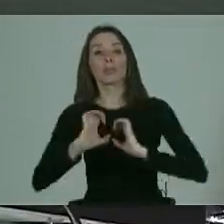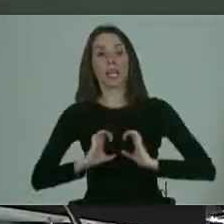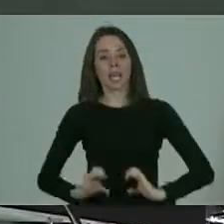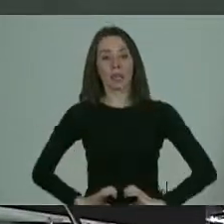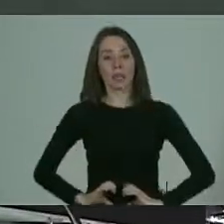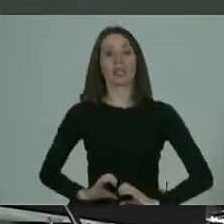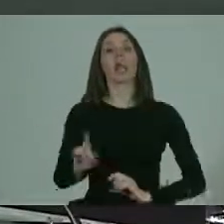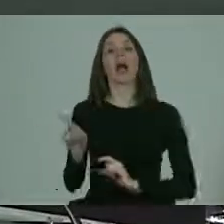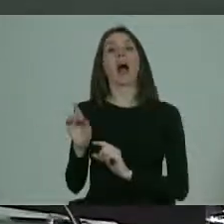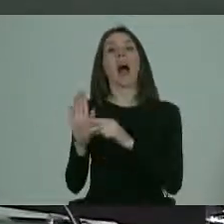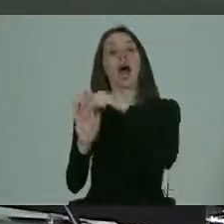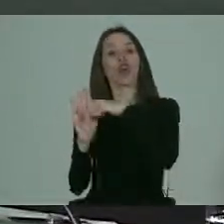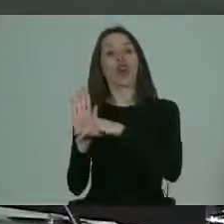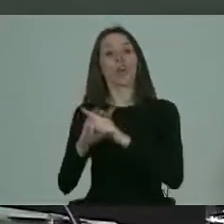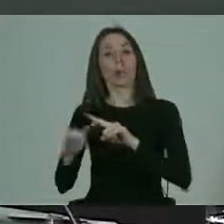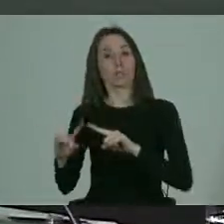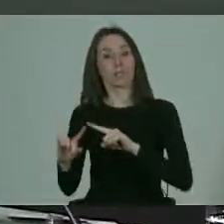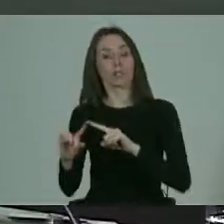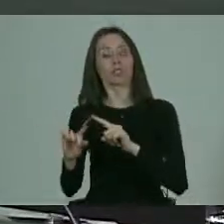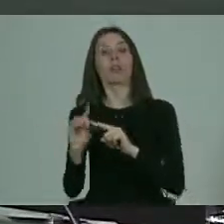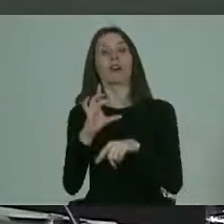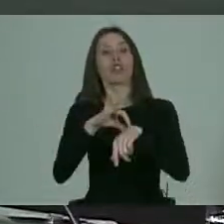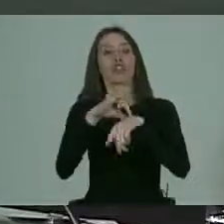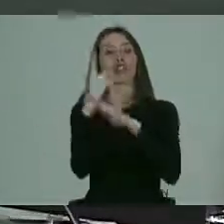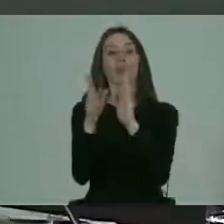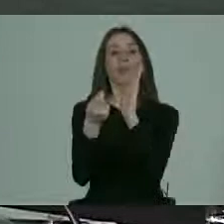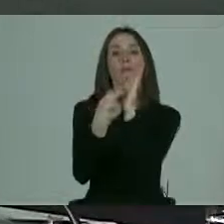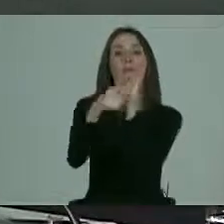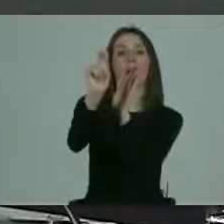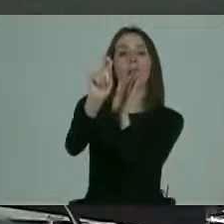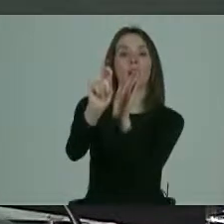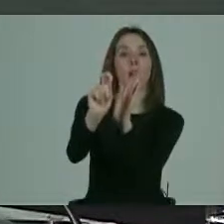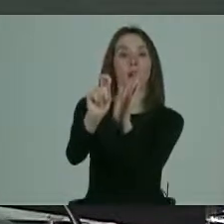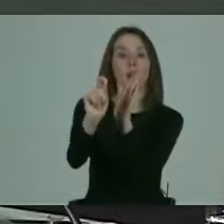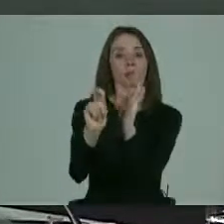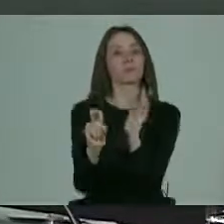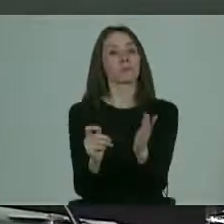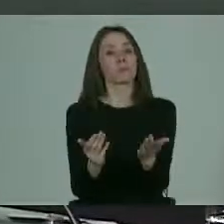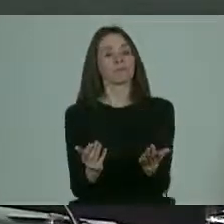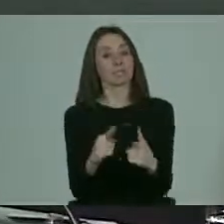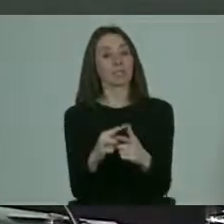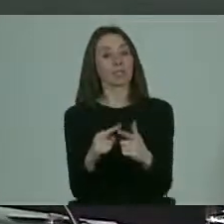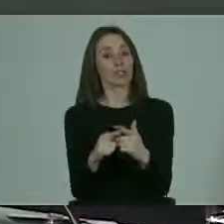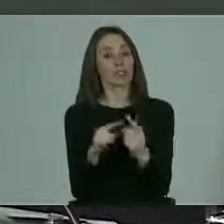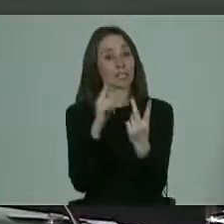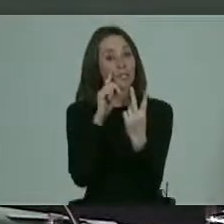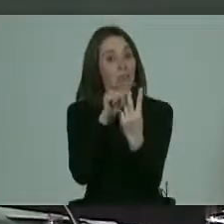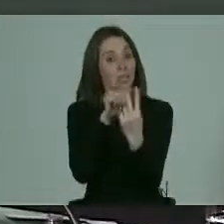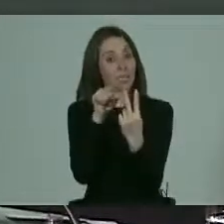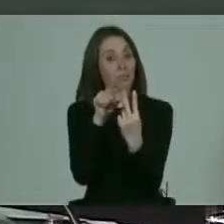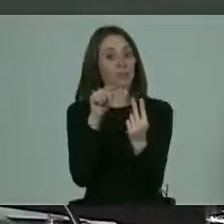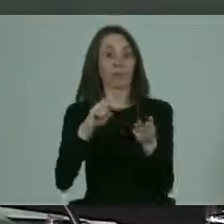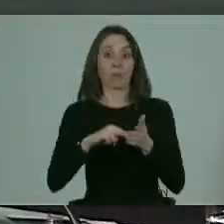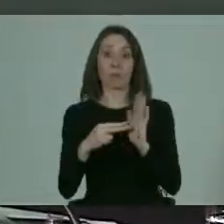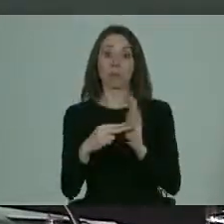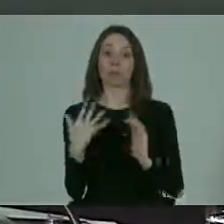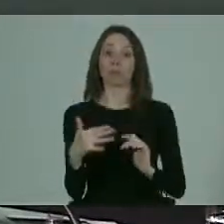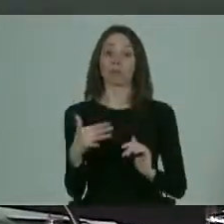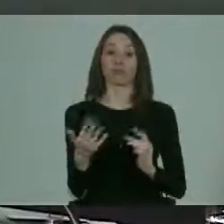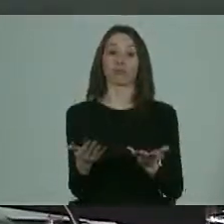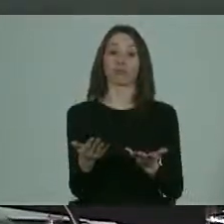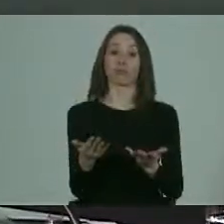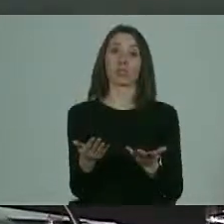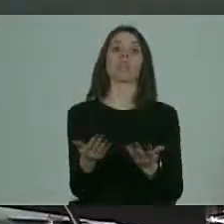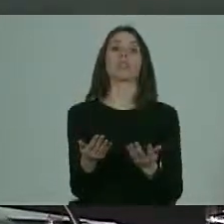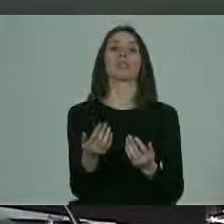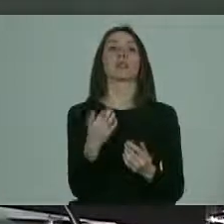de la normativa administrativa, que tenga que haber una validación médica. Entonces, ese ya es un problema muy serio porque eso de alguna